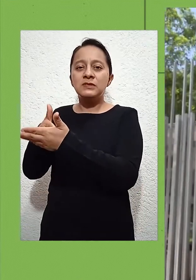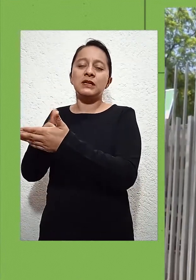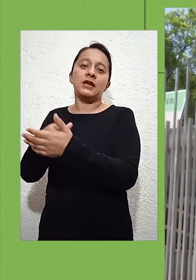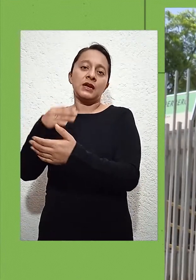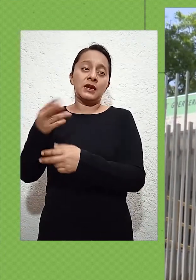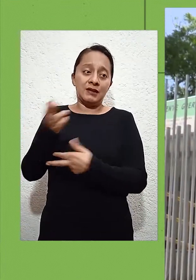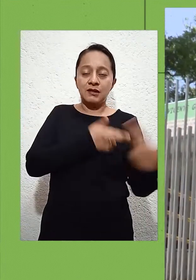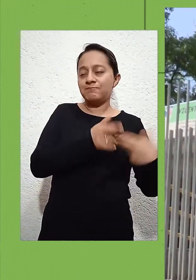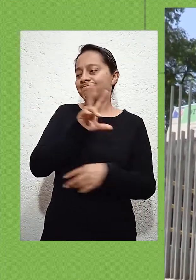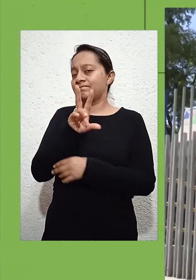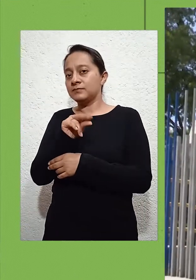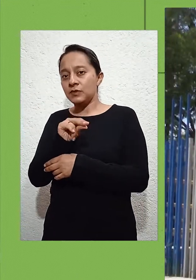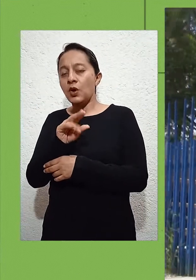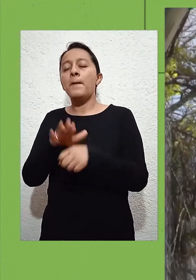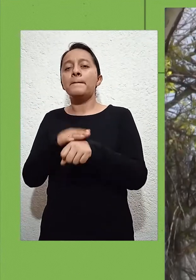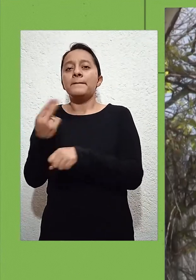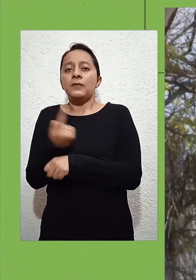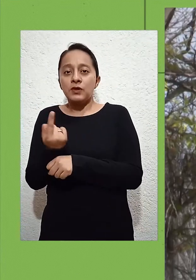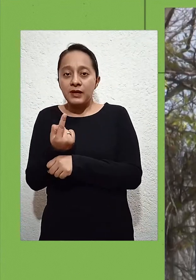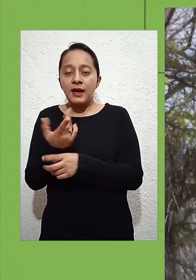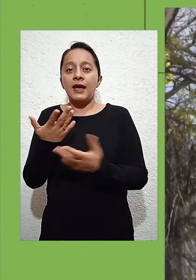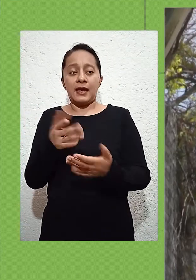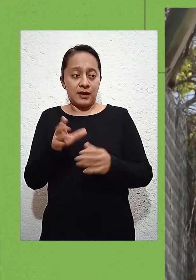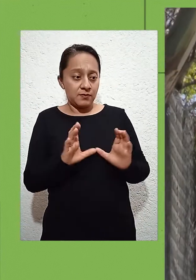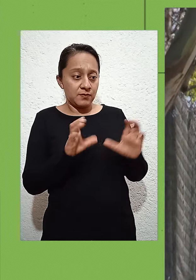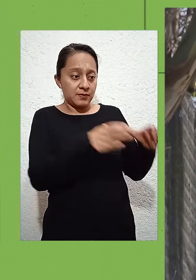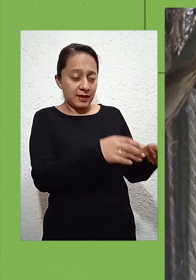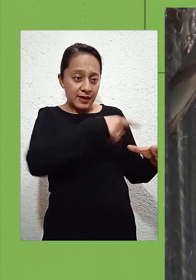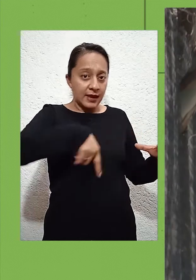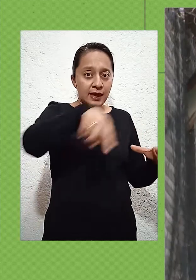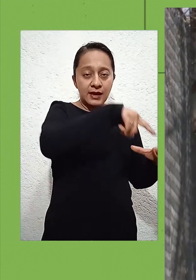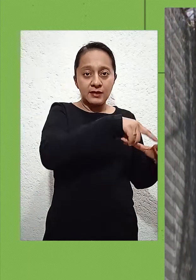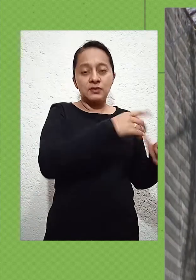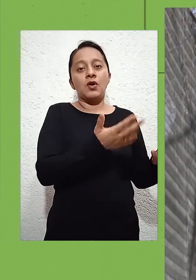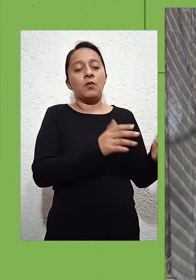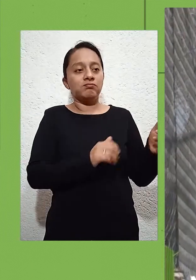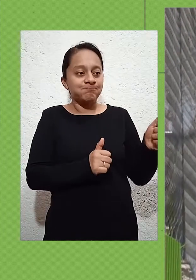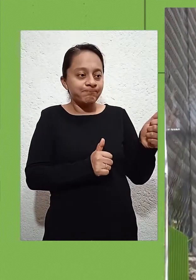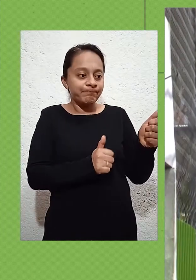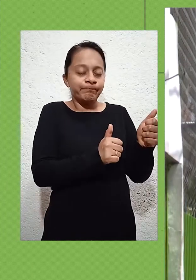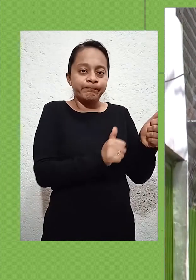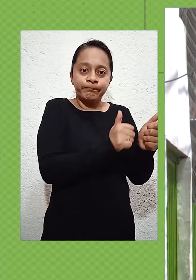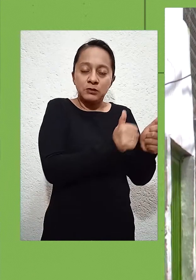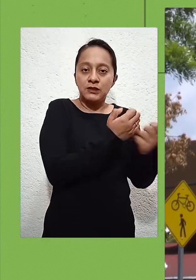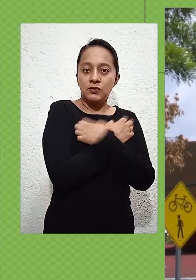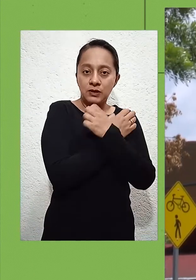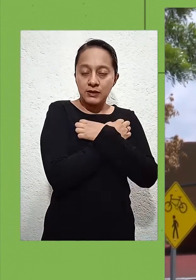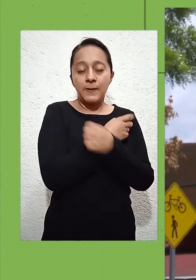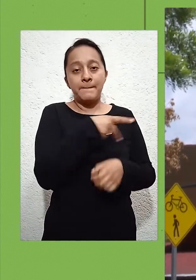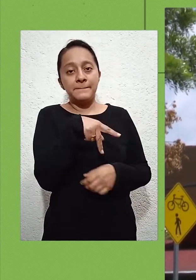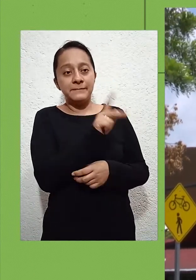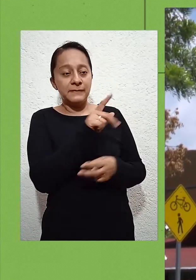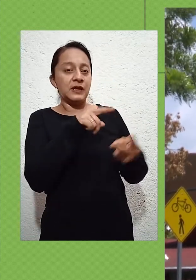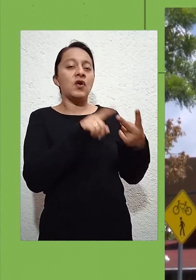educativo, sino además permitirá el tratamiento de otras problemáticas que aquejan a los estudiantes y que surgieron derivadas de la